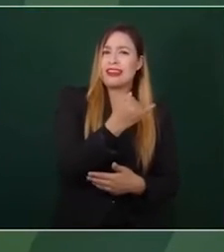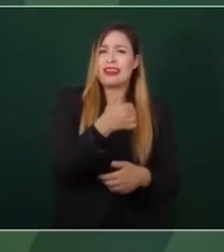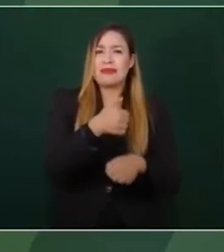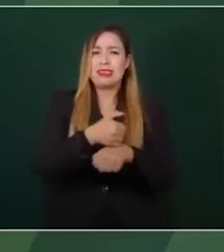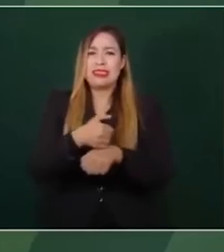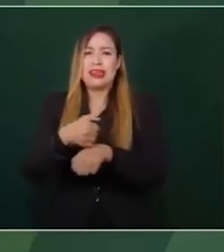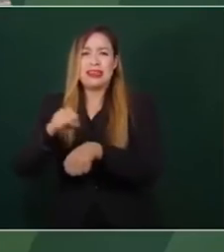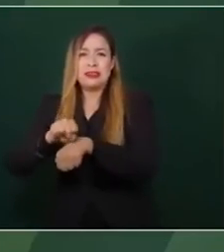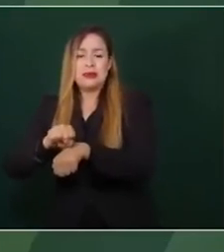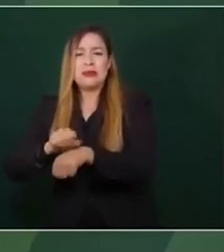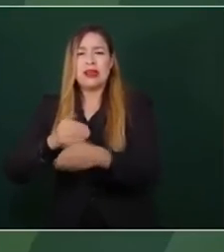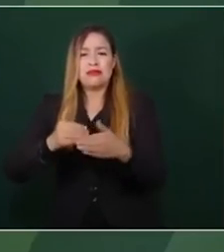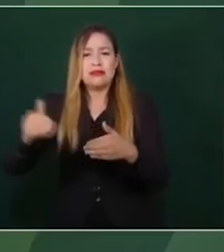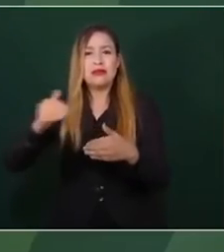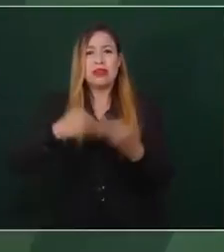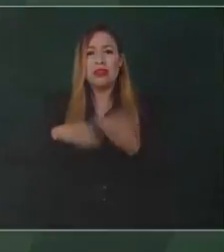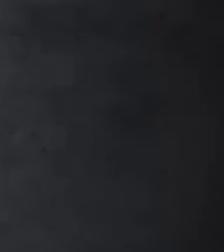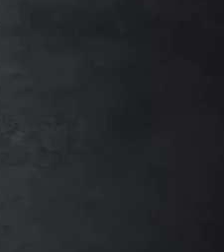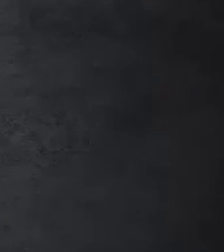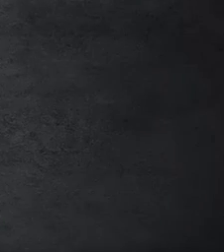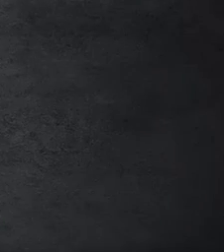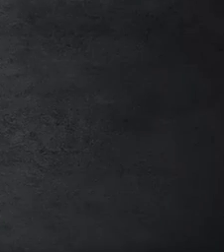Es lo mismo que la salud.